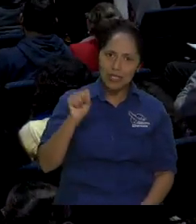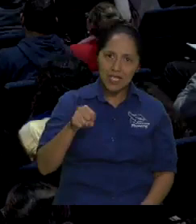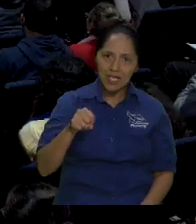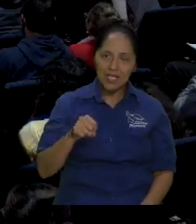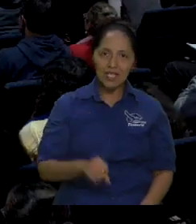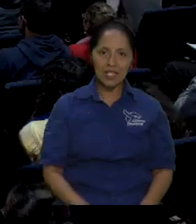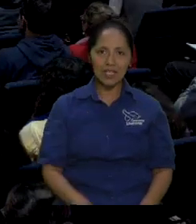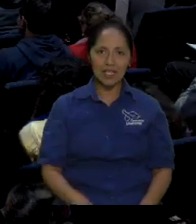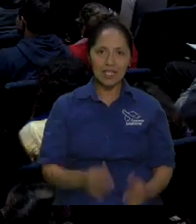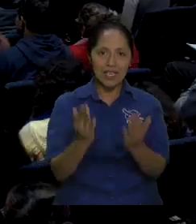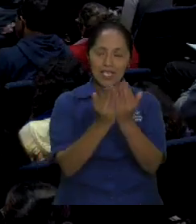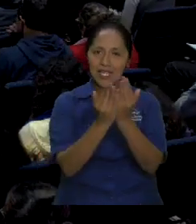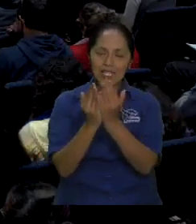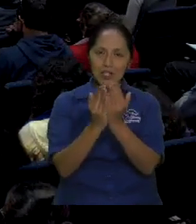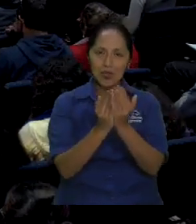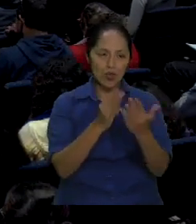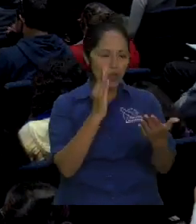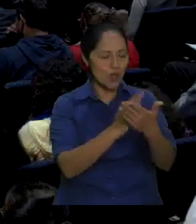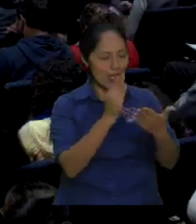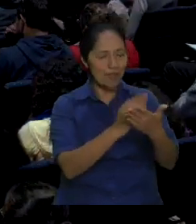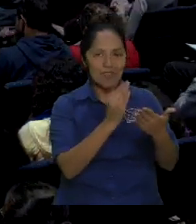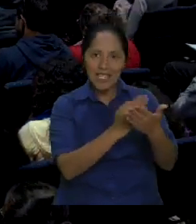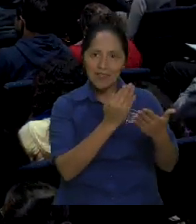sé cuál es la mentalidad de la gente